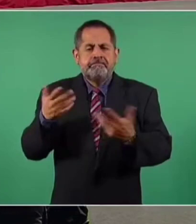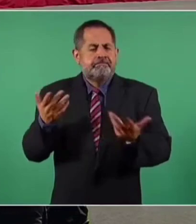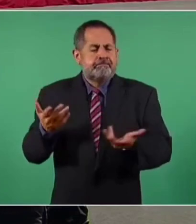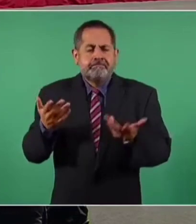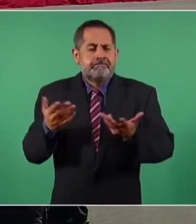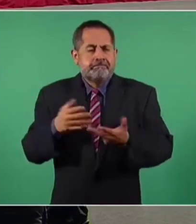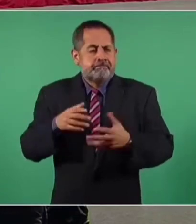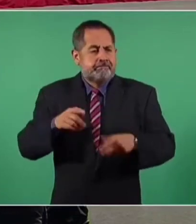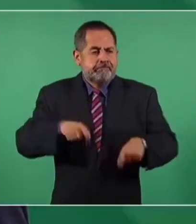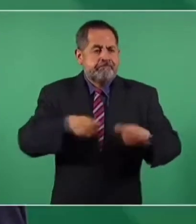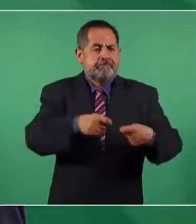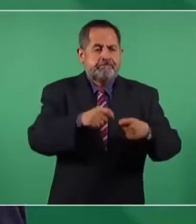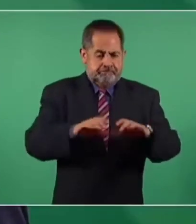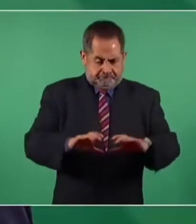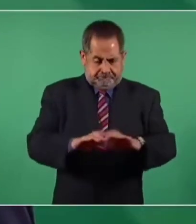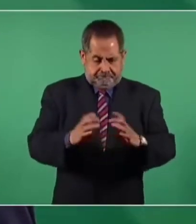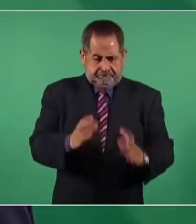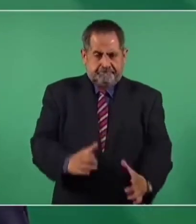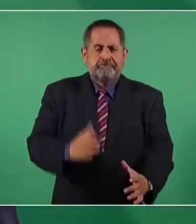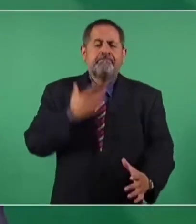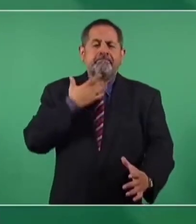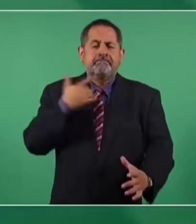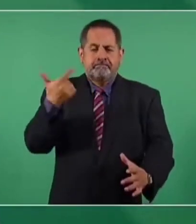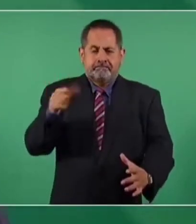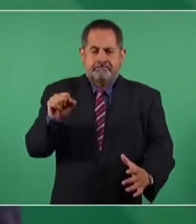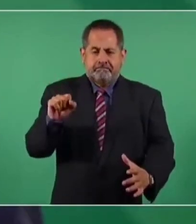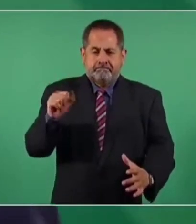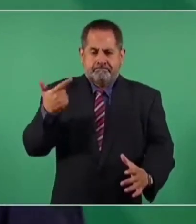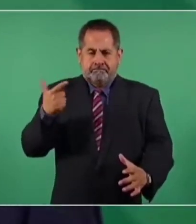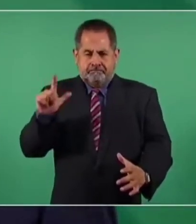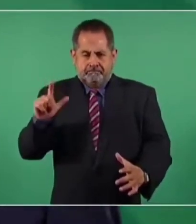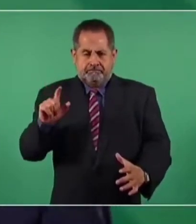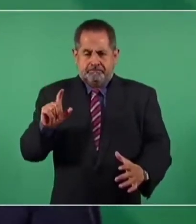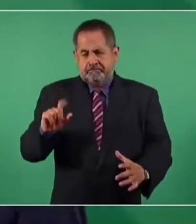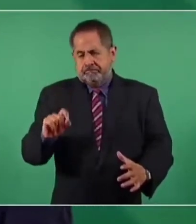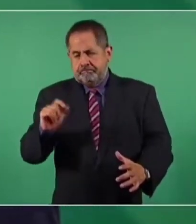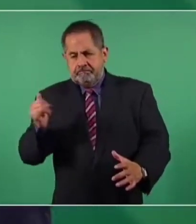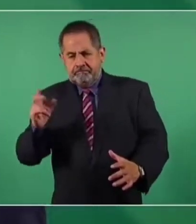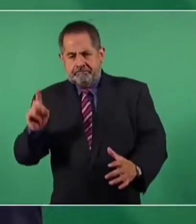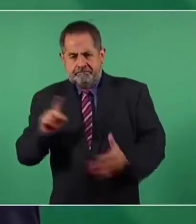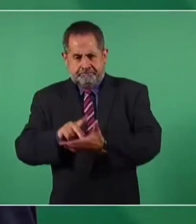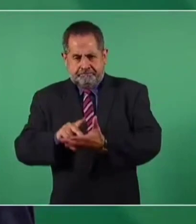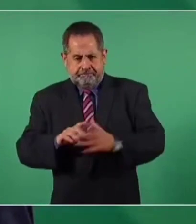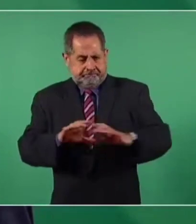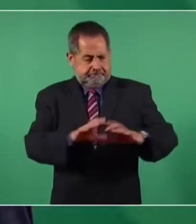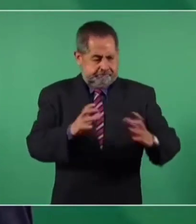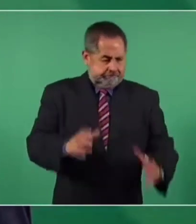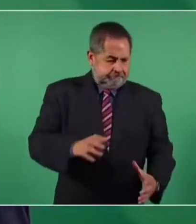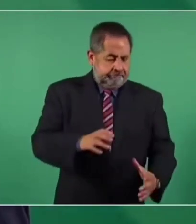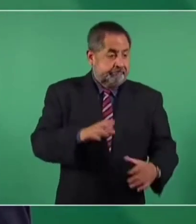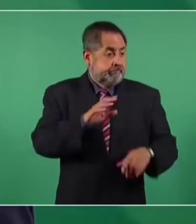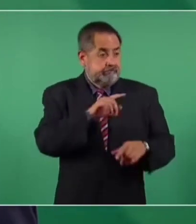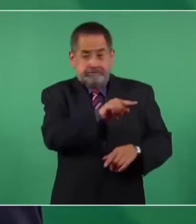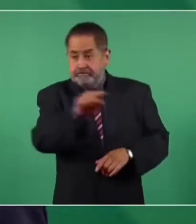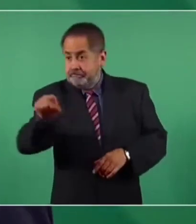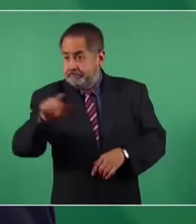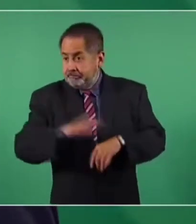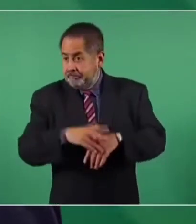cilindros de gas LP de 20 y 30 kilos entre las familias más pobres,